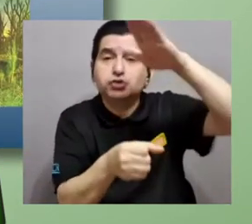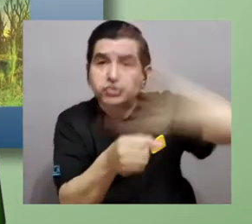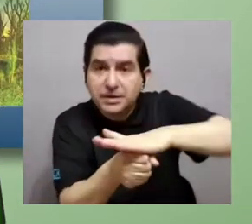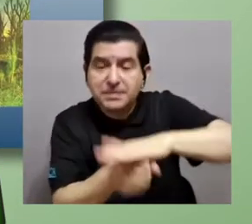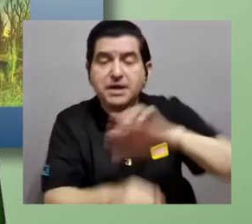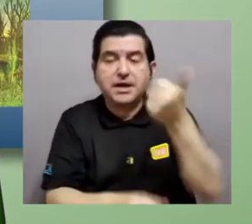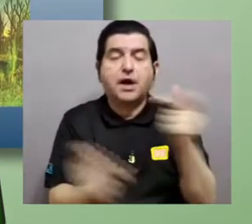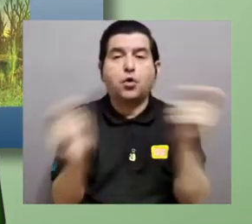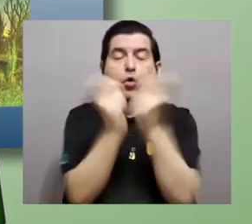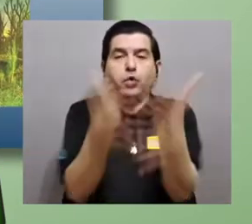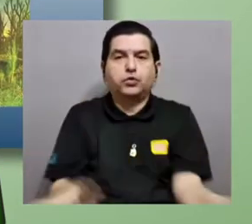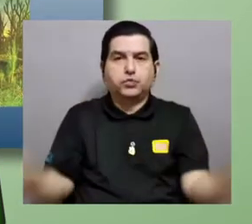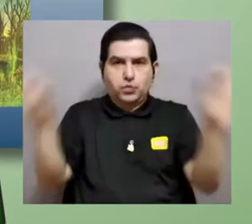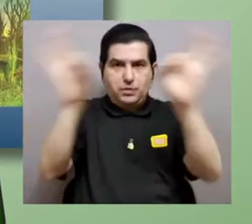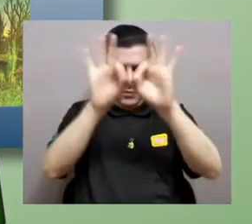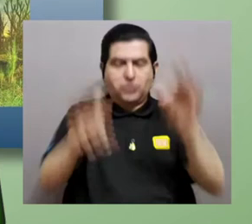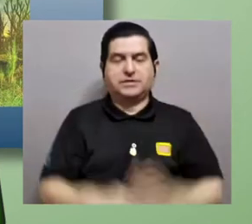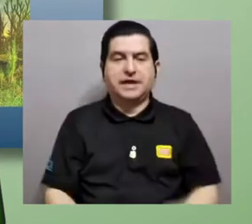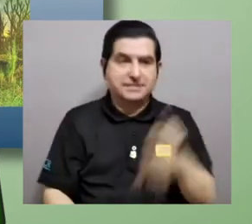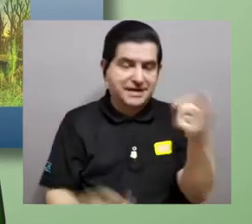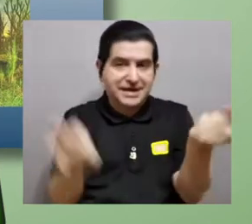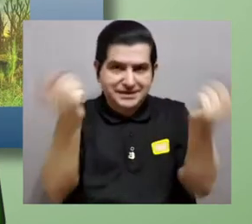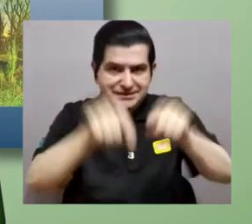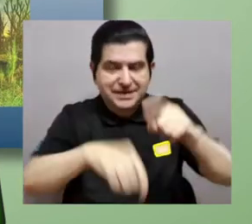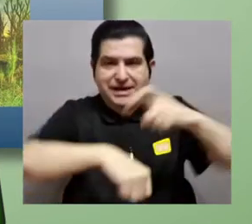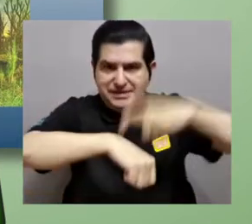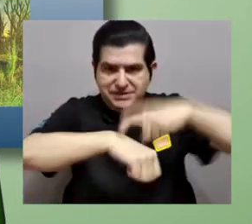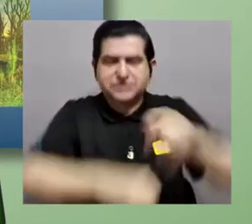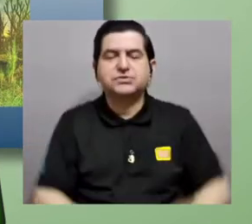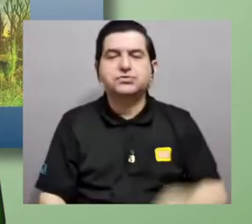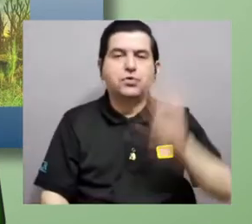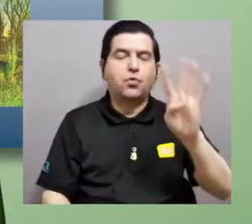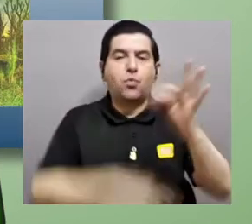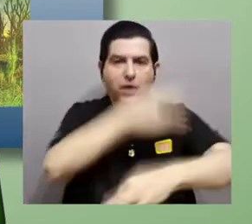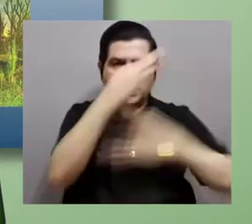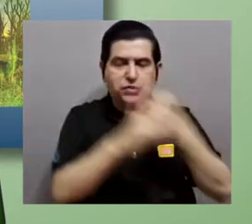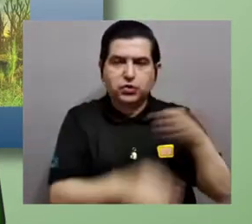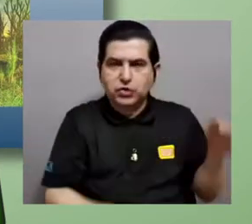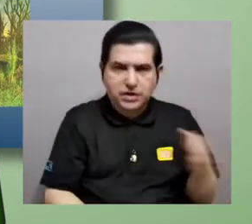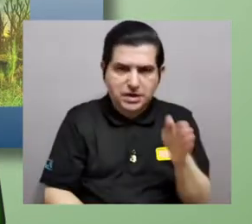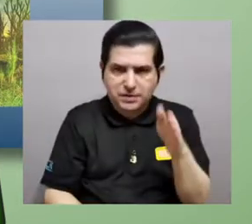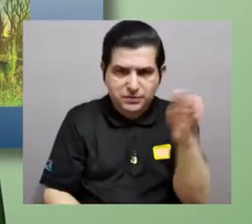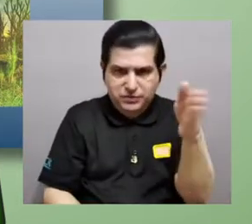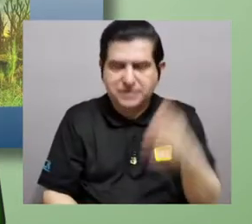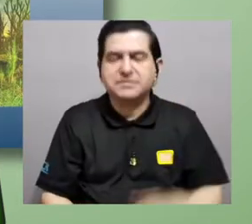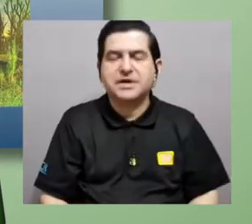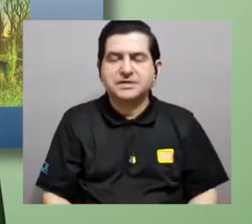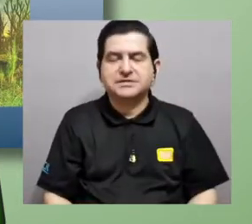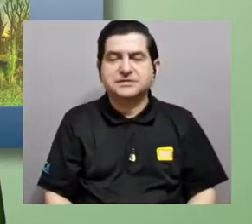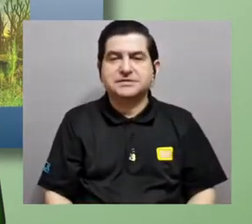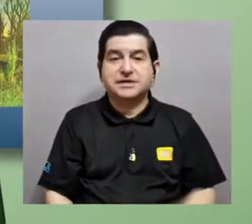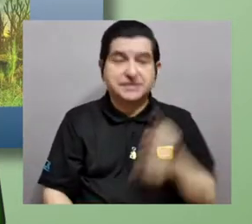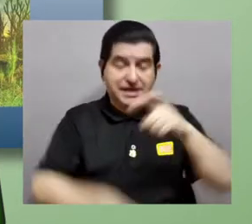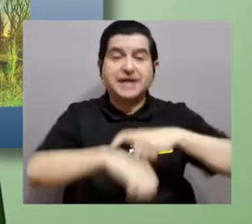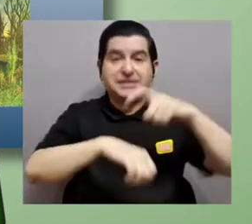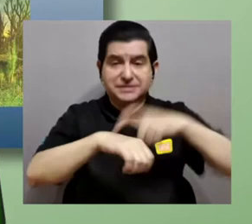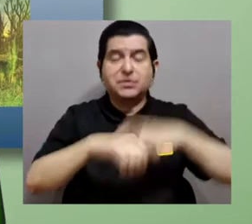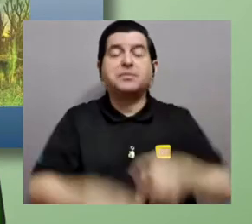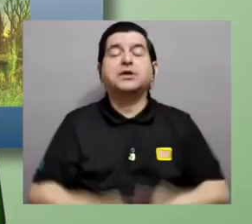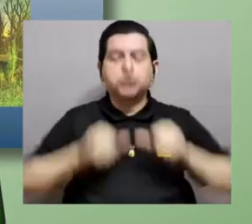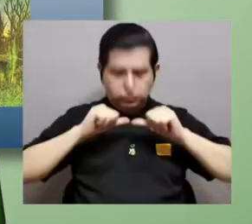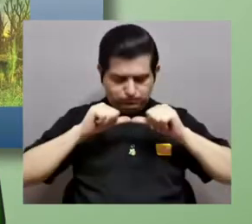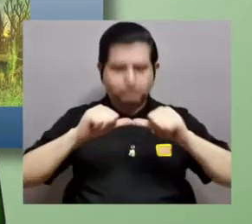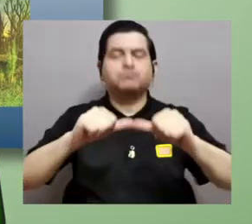Otro dato importante del debónico es que los cuatro grupos de peces que han existido coexisten en ese